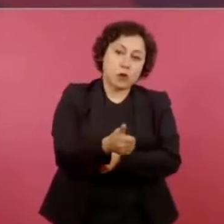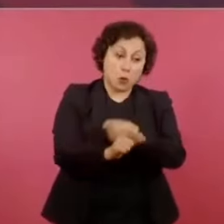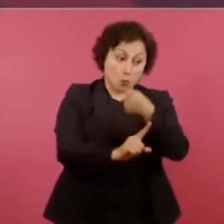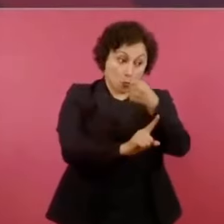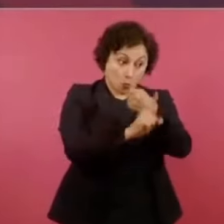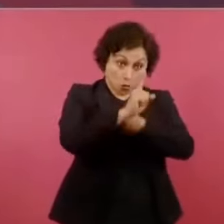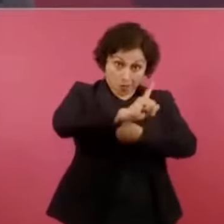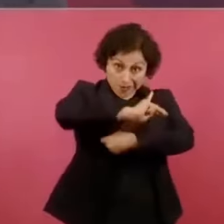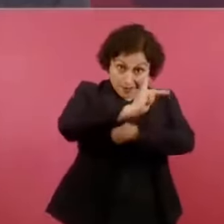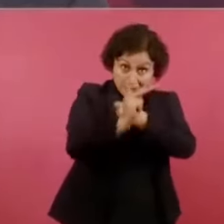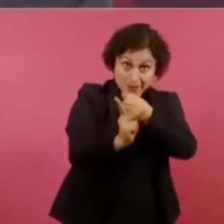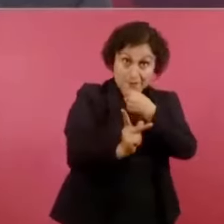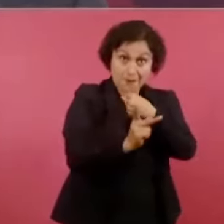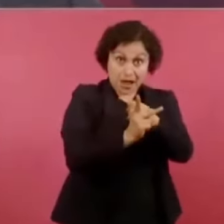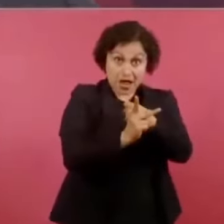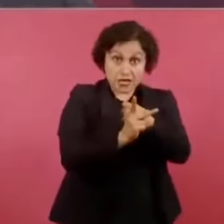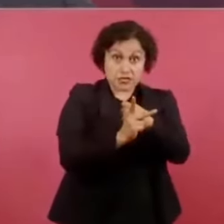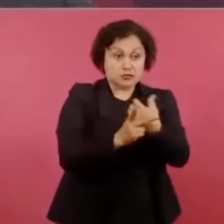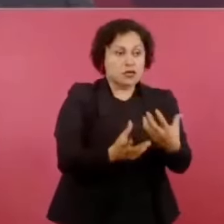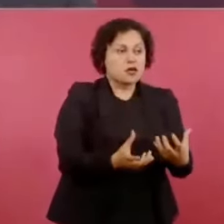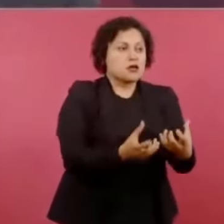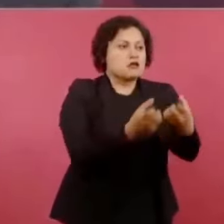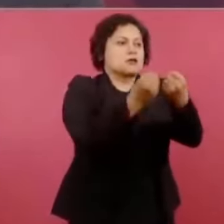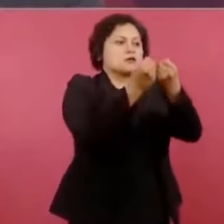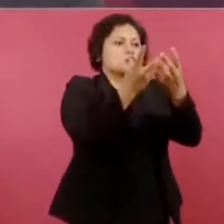de estas dos instituciones.